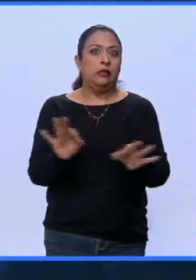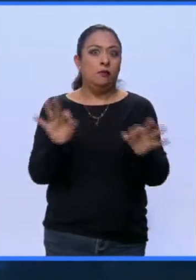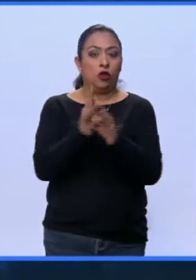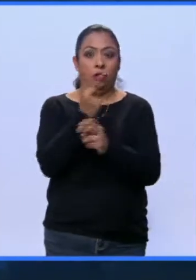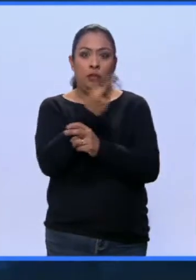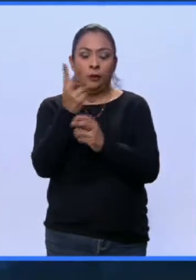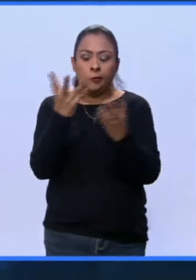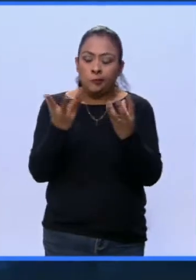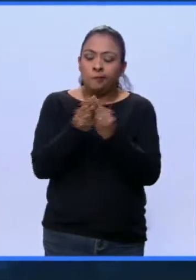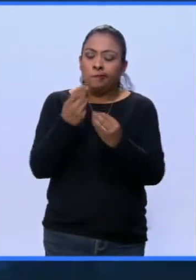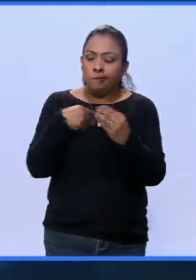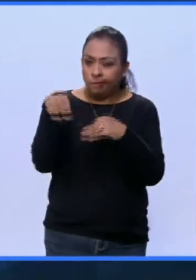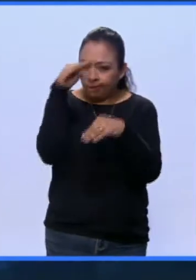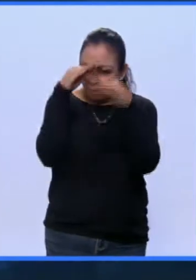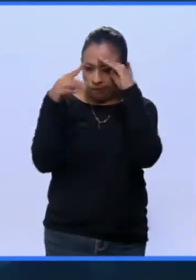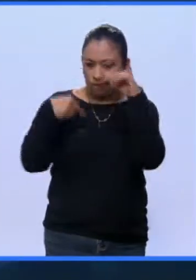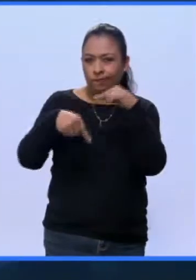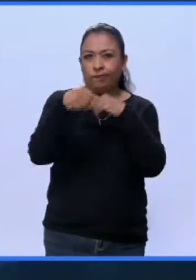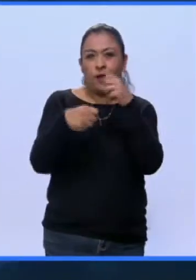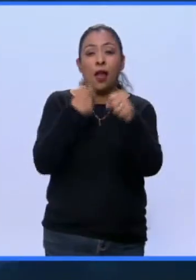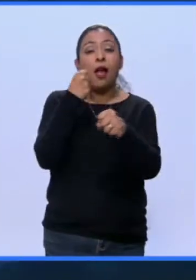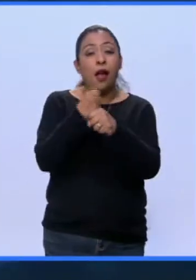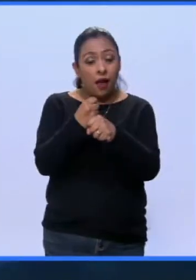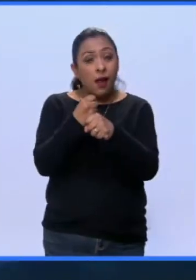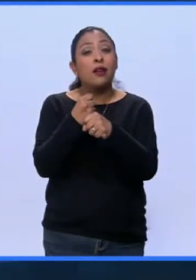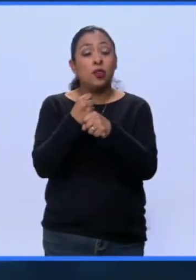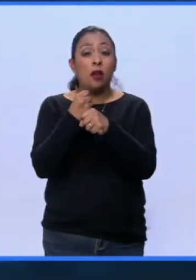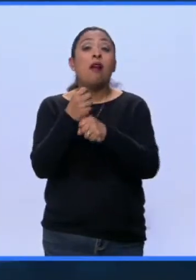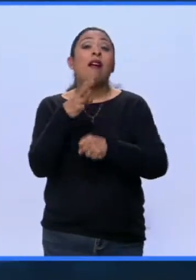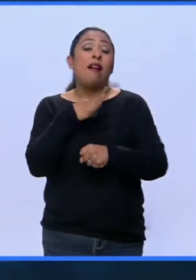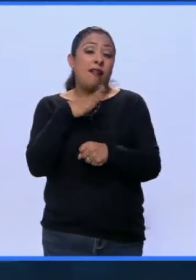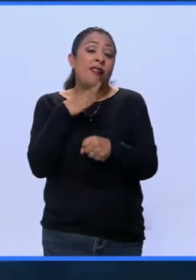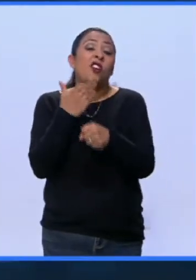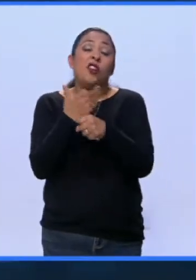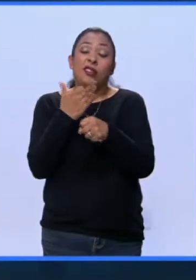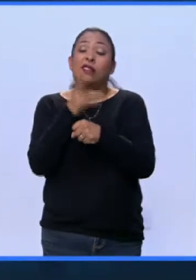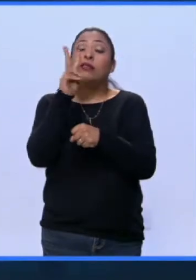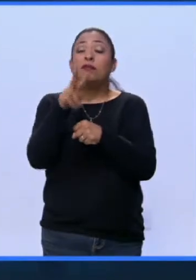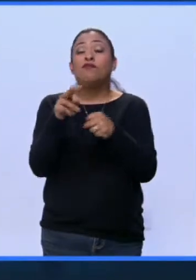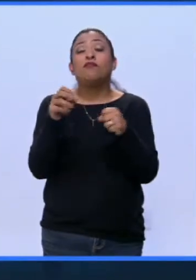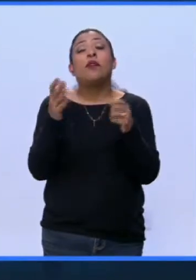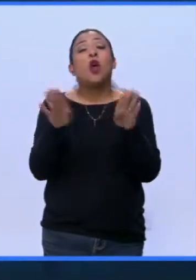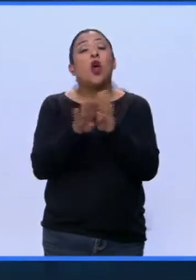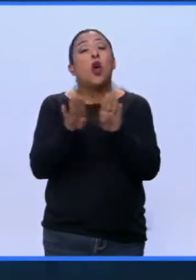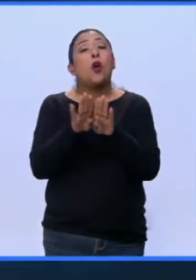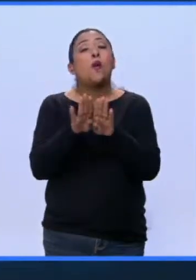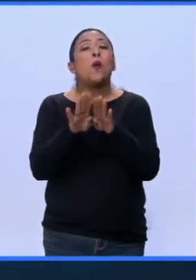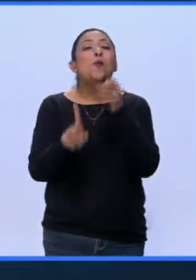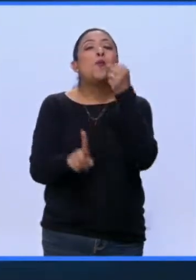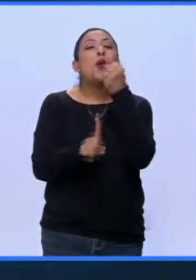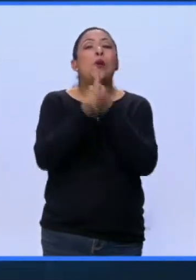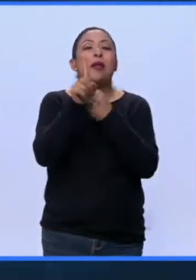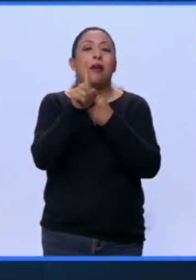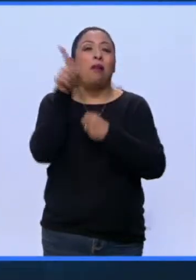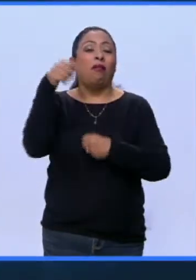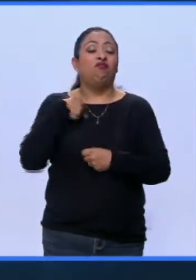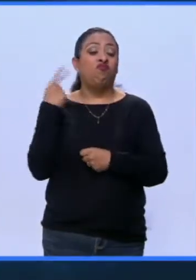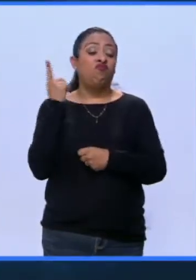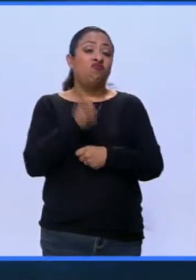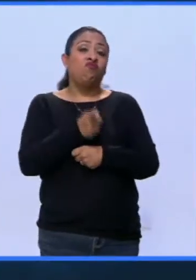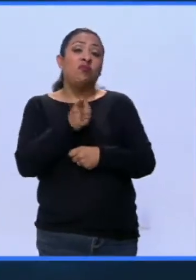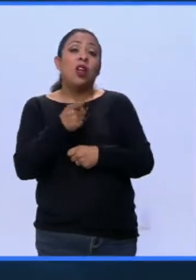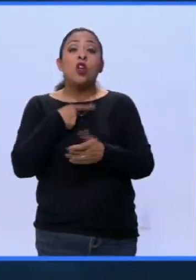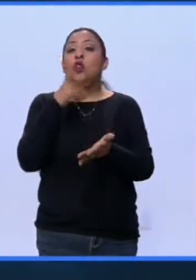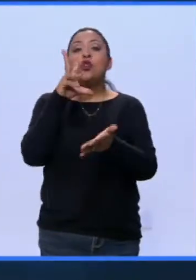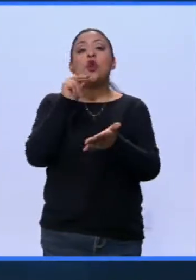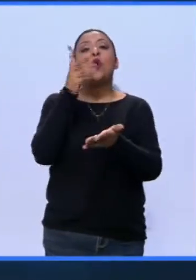reflexionáramos en este año en donde estamos viviendo también las consecuencias directas para México de esa amenaza, ya no sólo a la